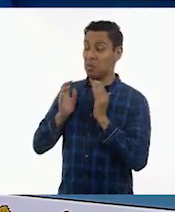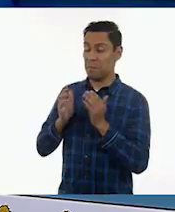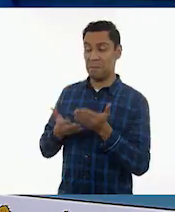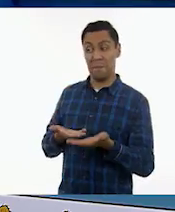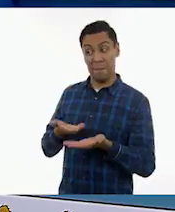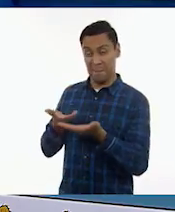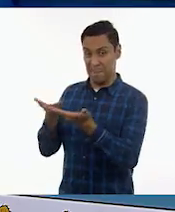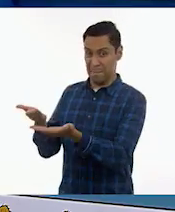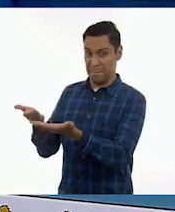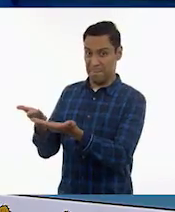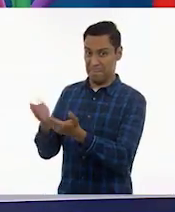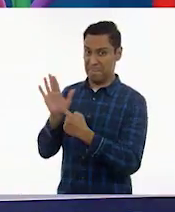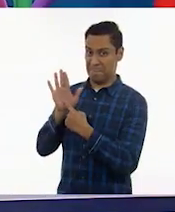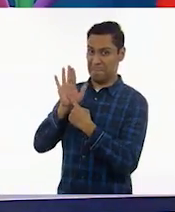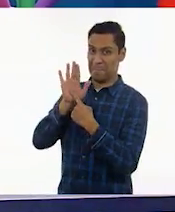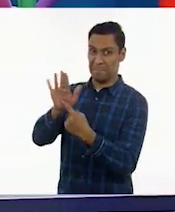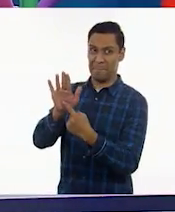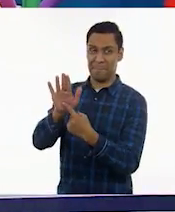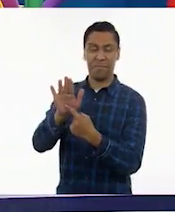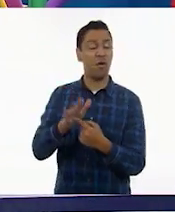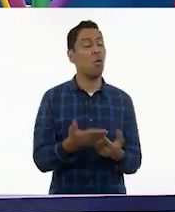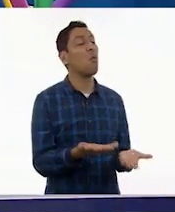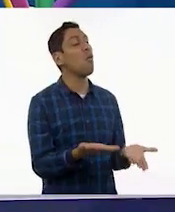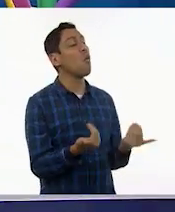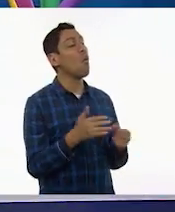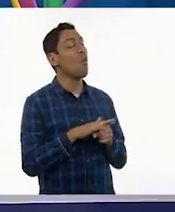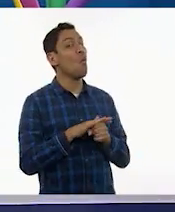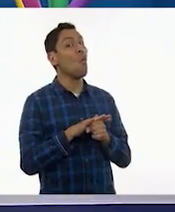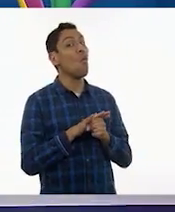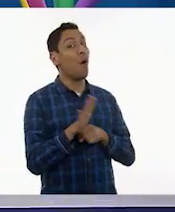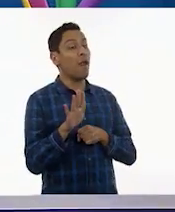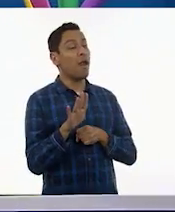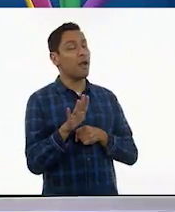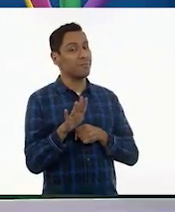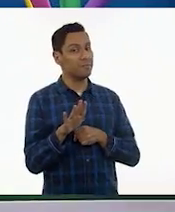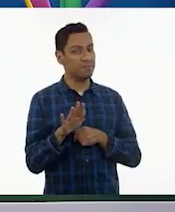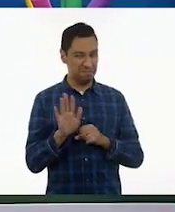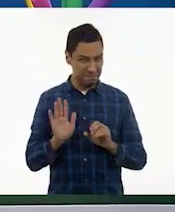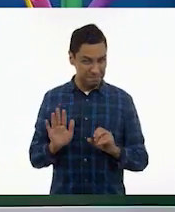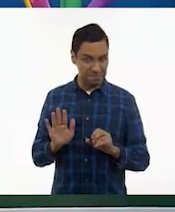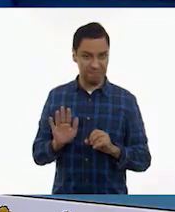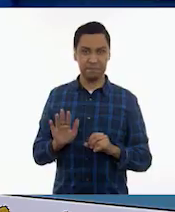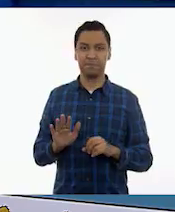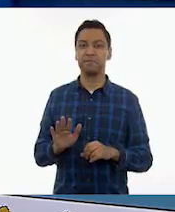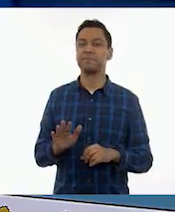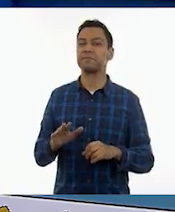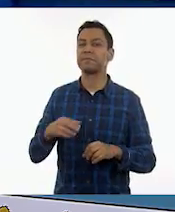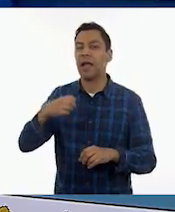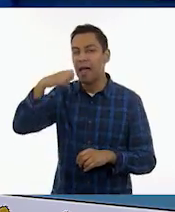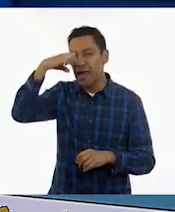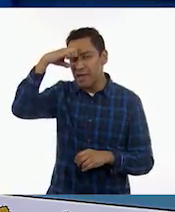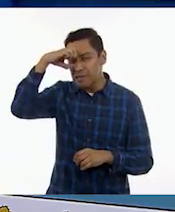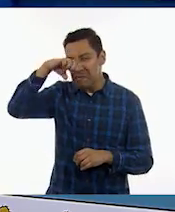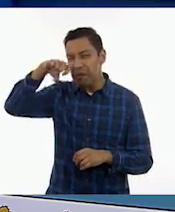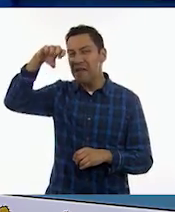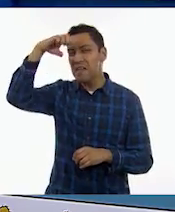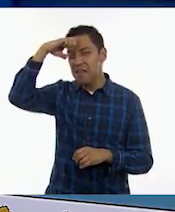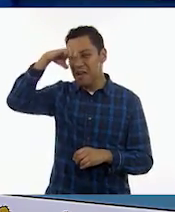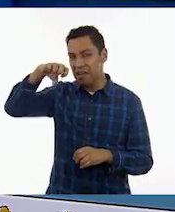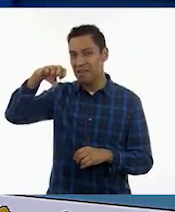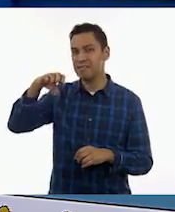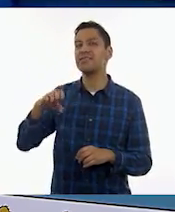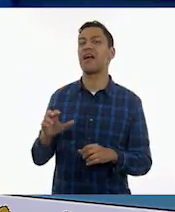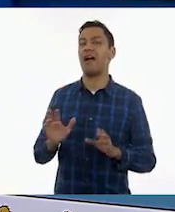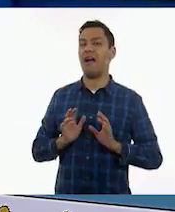enorme. A ver, ¿cuál? Ajá, no, no, es algo más allá de algo que puedes tener en tu mano. Es una experiencia que nos va a